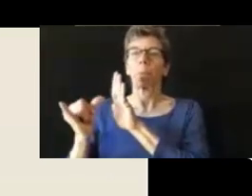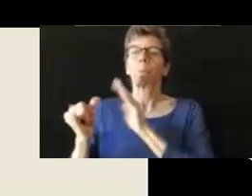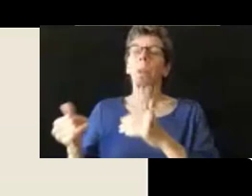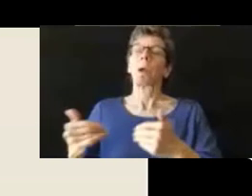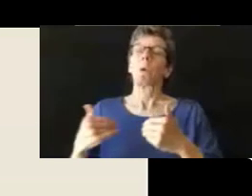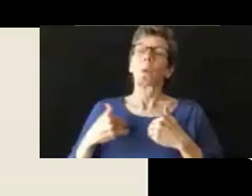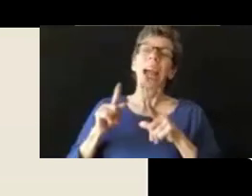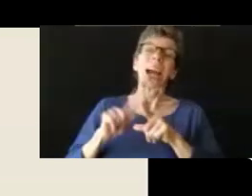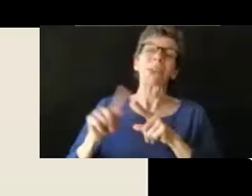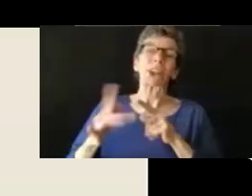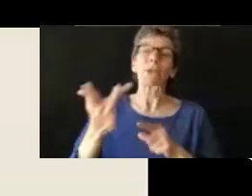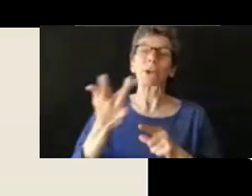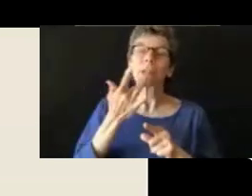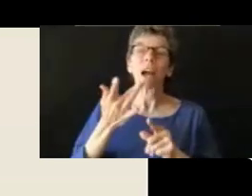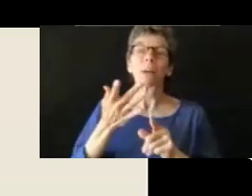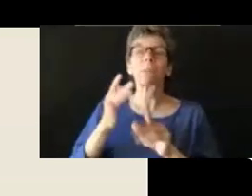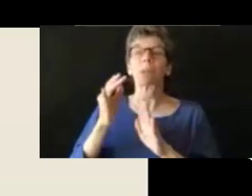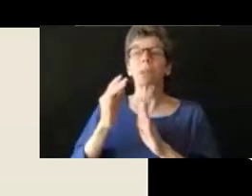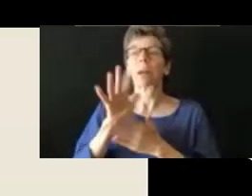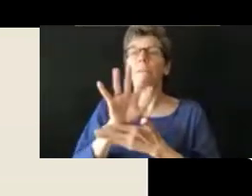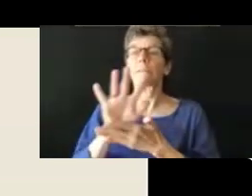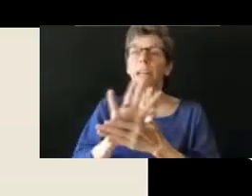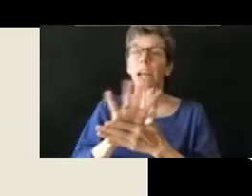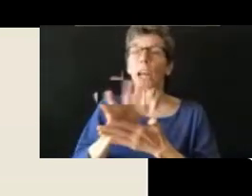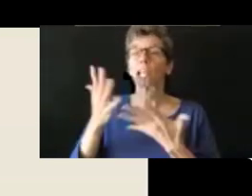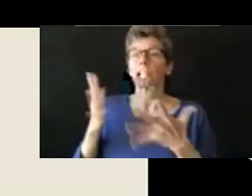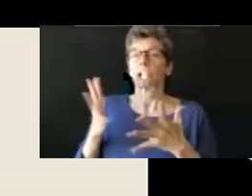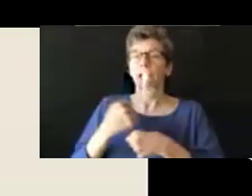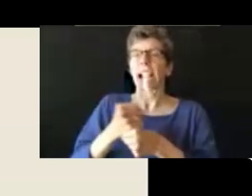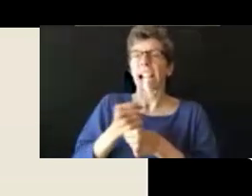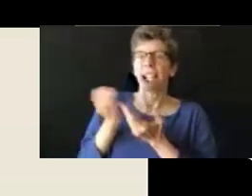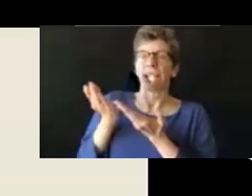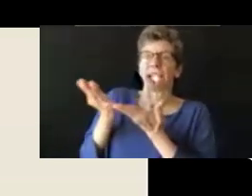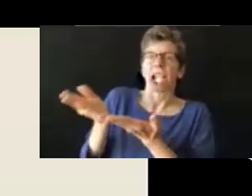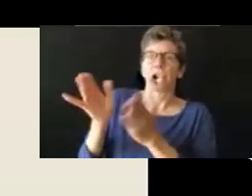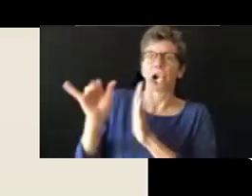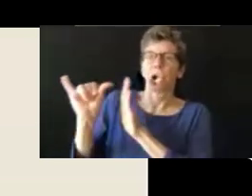que tienen que ver con la ley del consumidor y una variedad de temas.